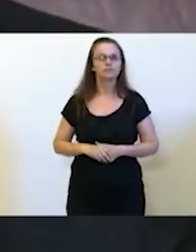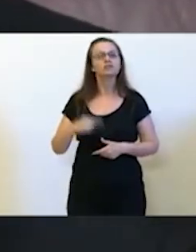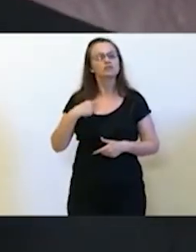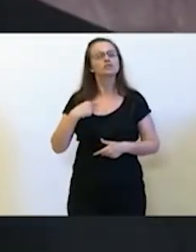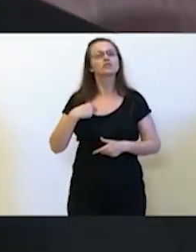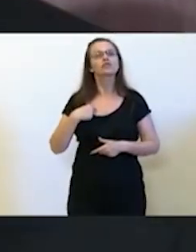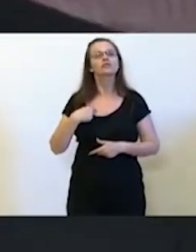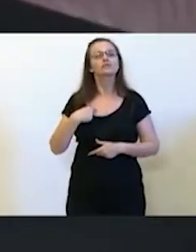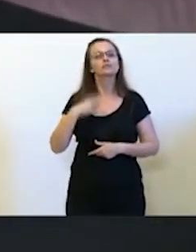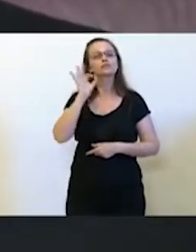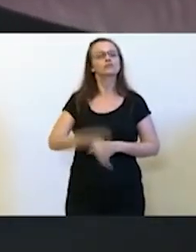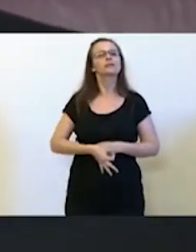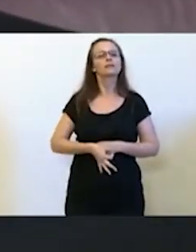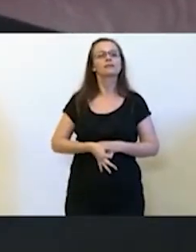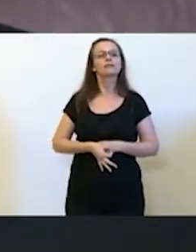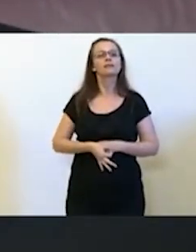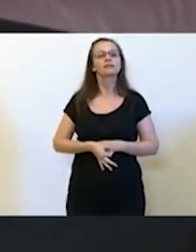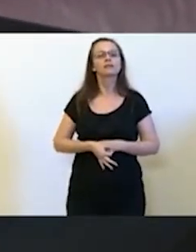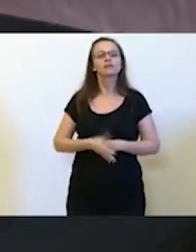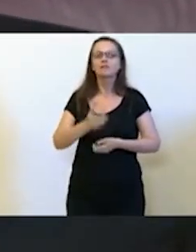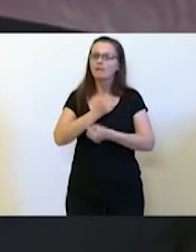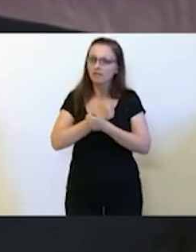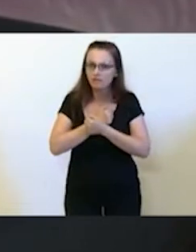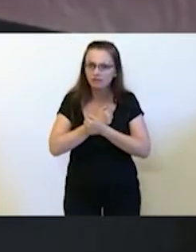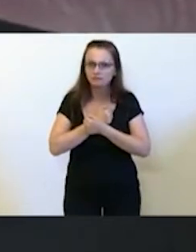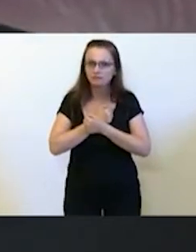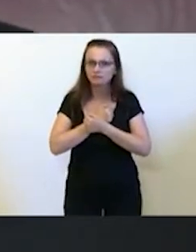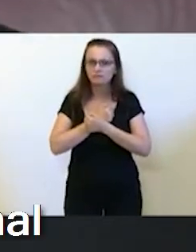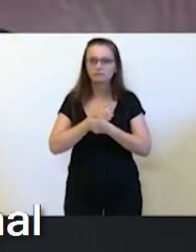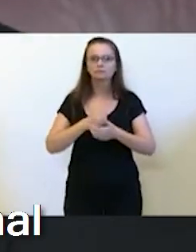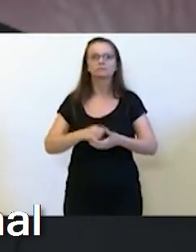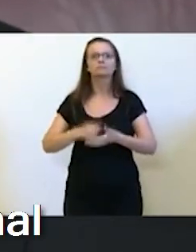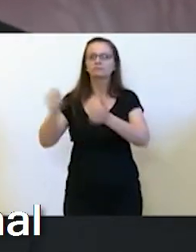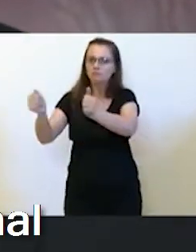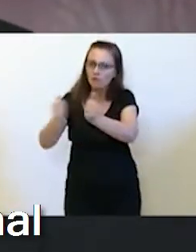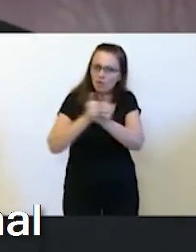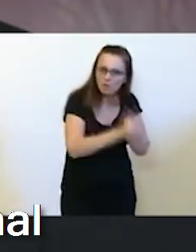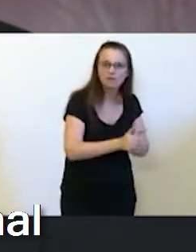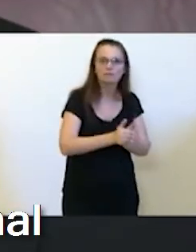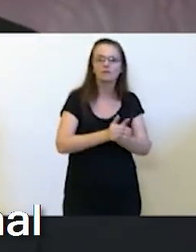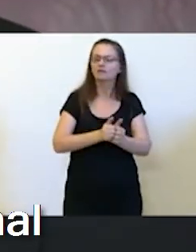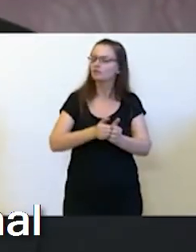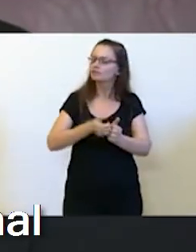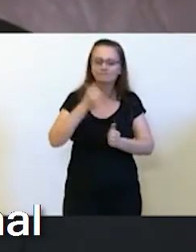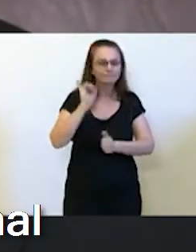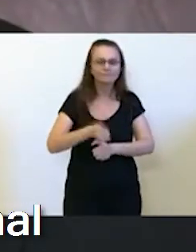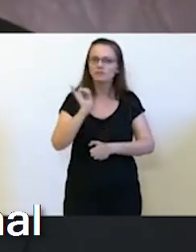Cuento con el afecto y el acompañamiento incondicional